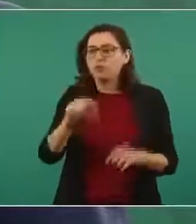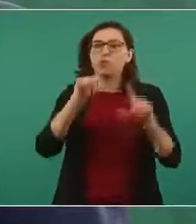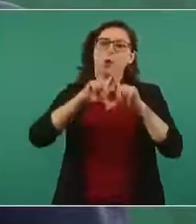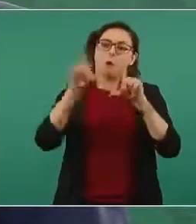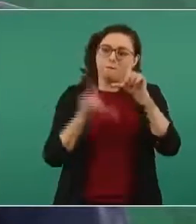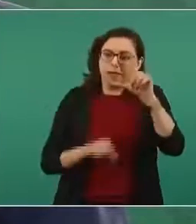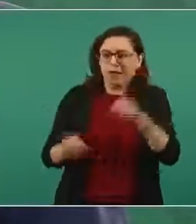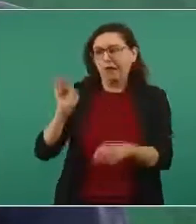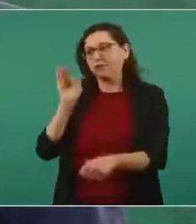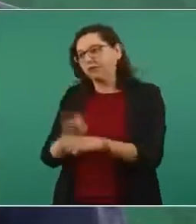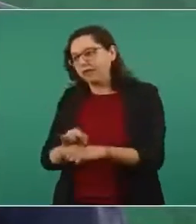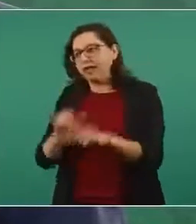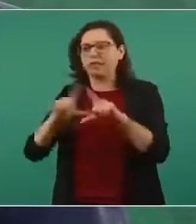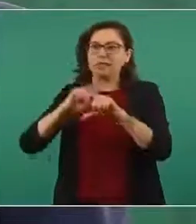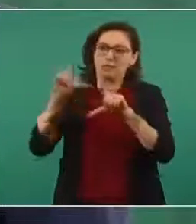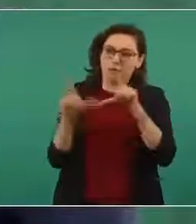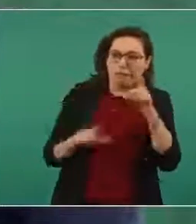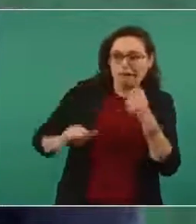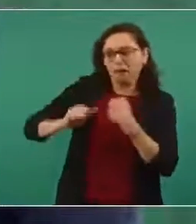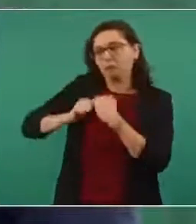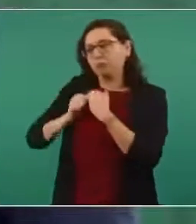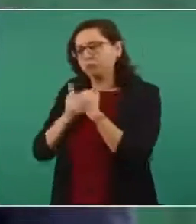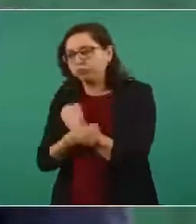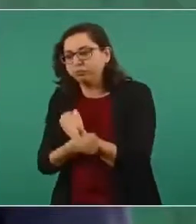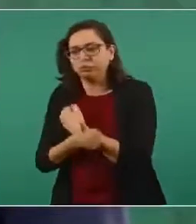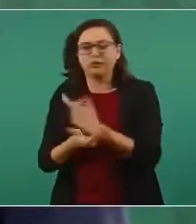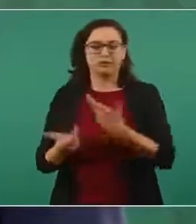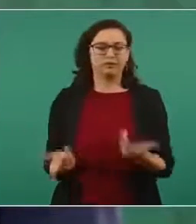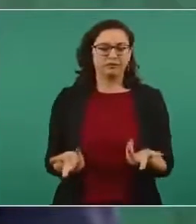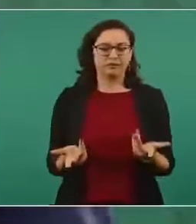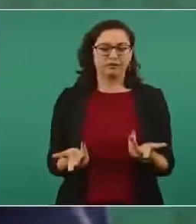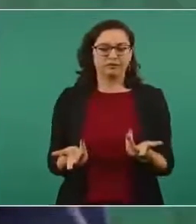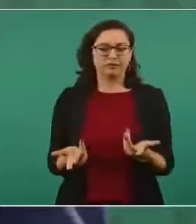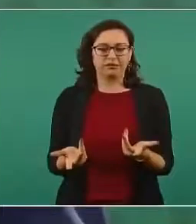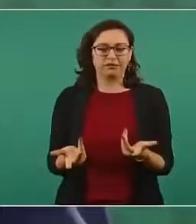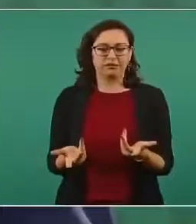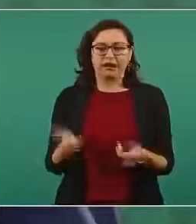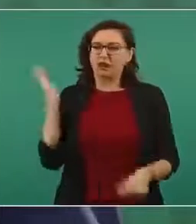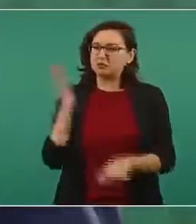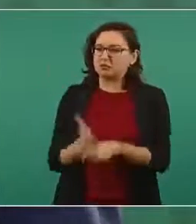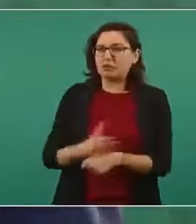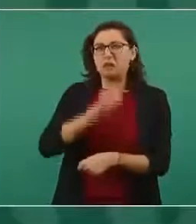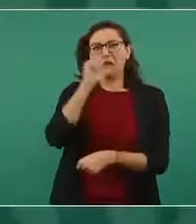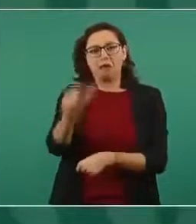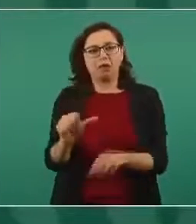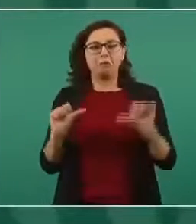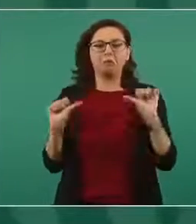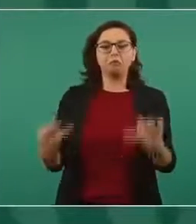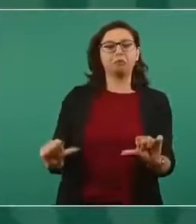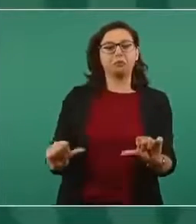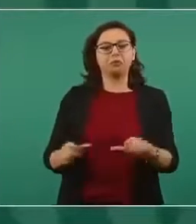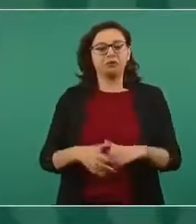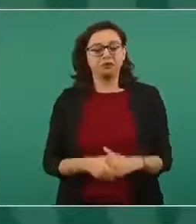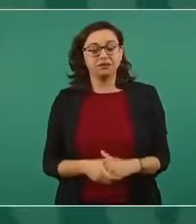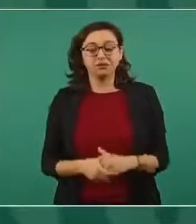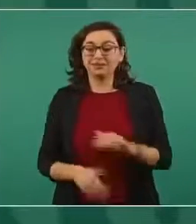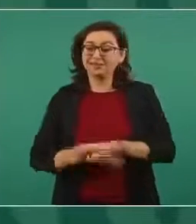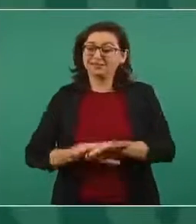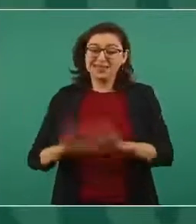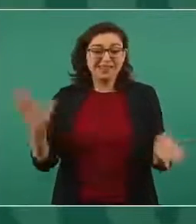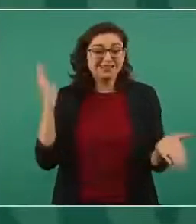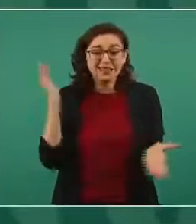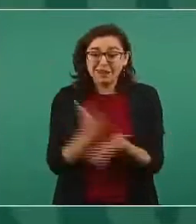como el país, no sólo de la corrupción, el país de la impunidad. Y eso se